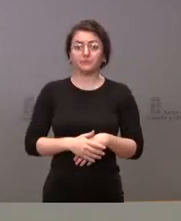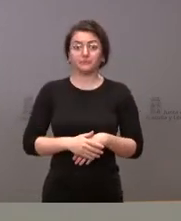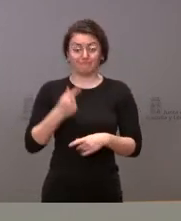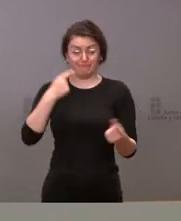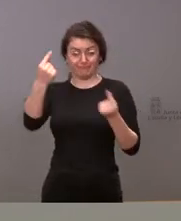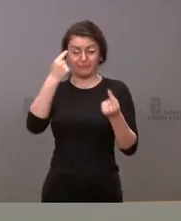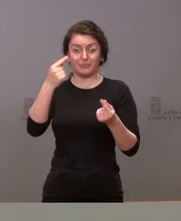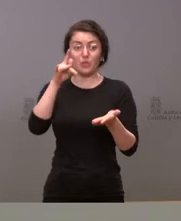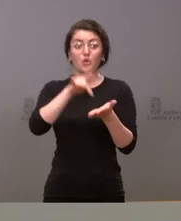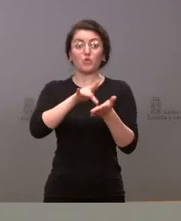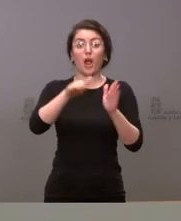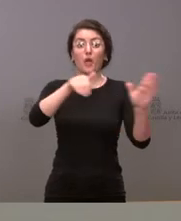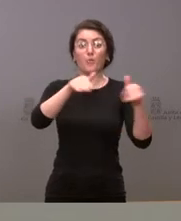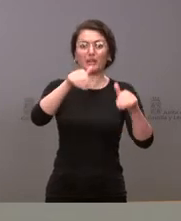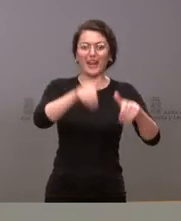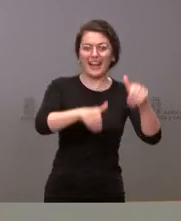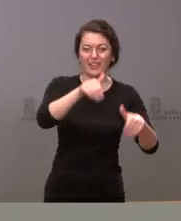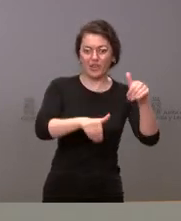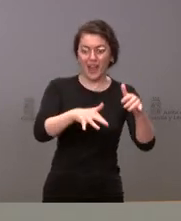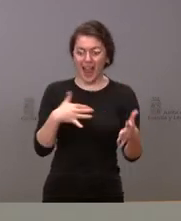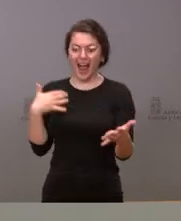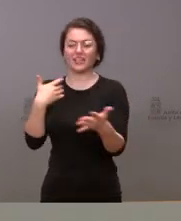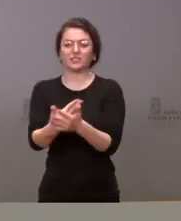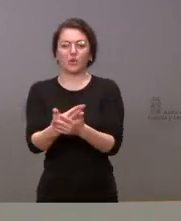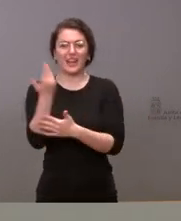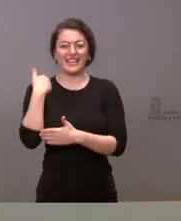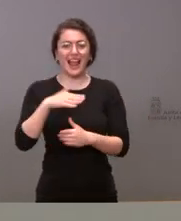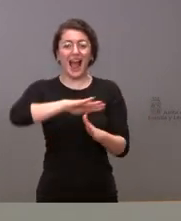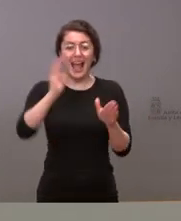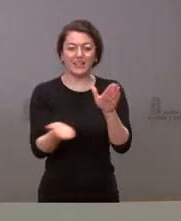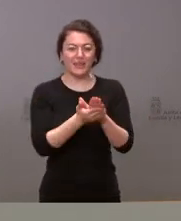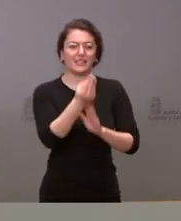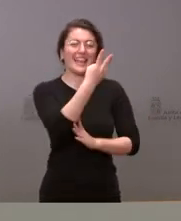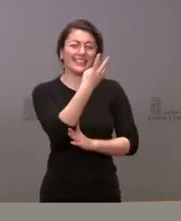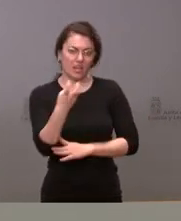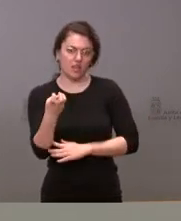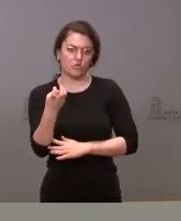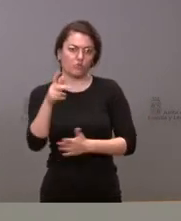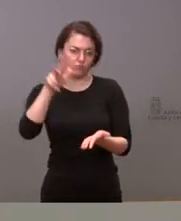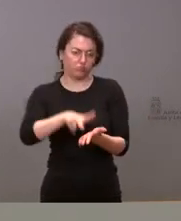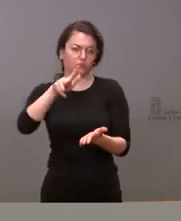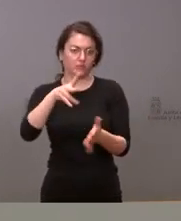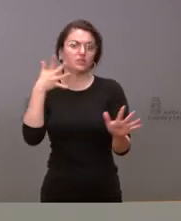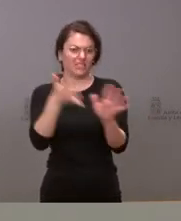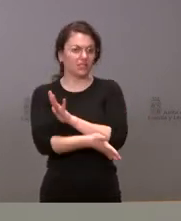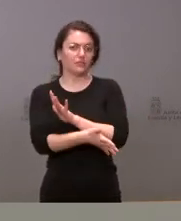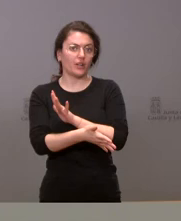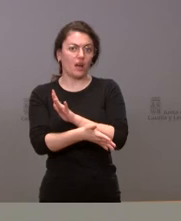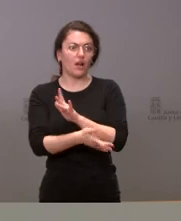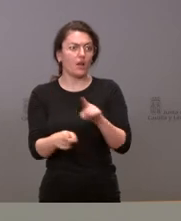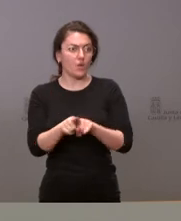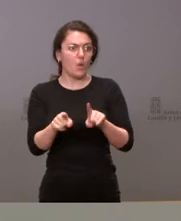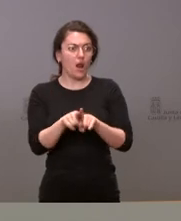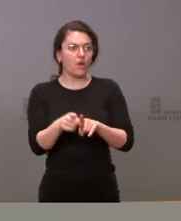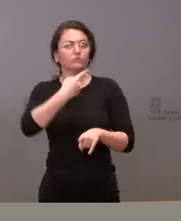elecciones el Consejo de Gobierno ha aprobado 300 expedientes lo que refleja claramente la idea de que